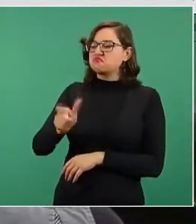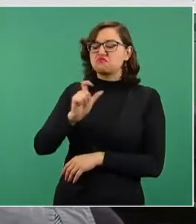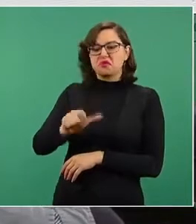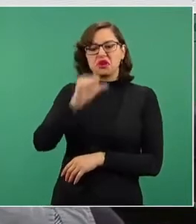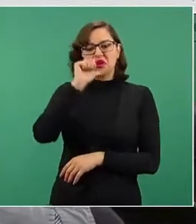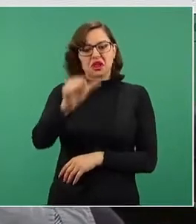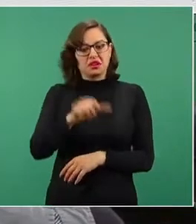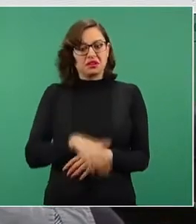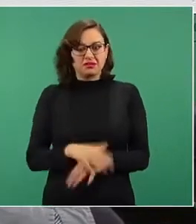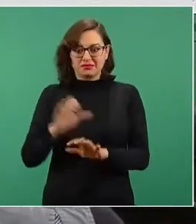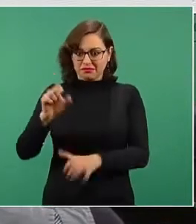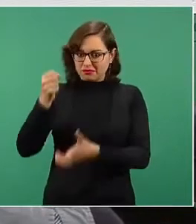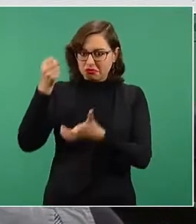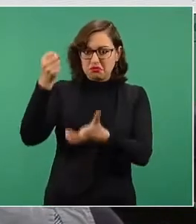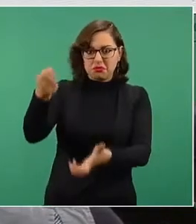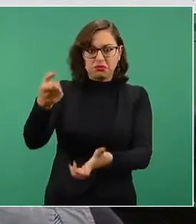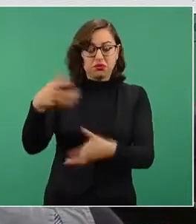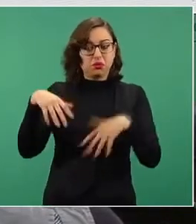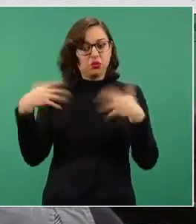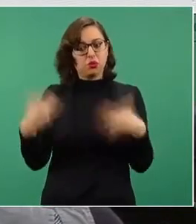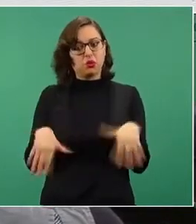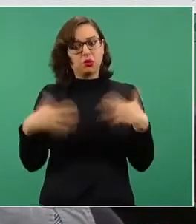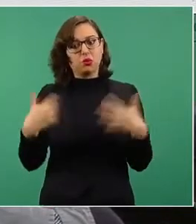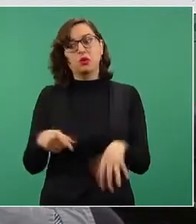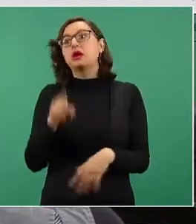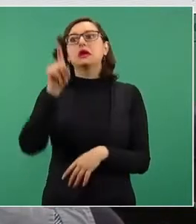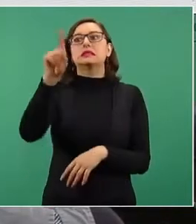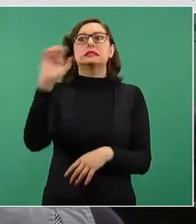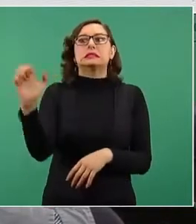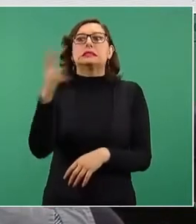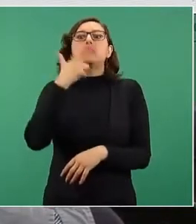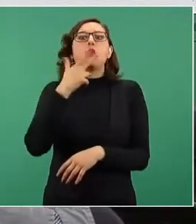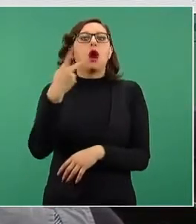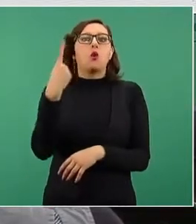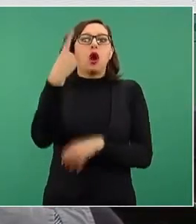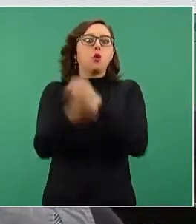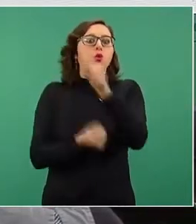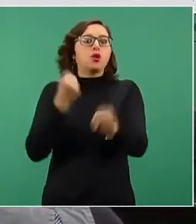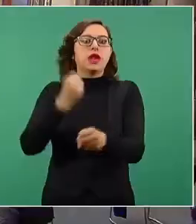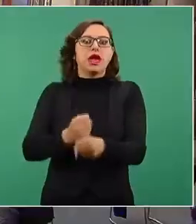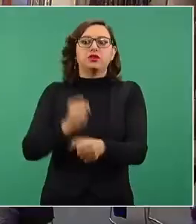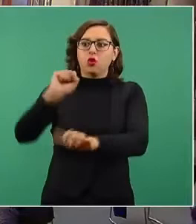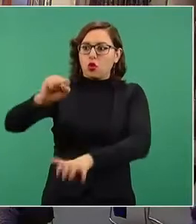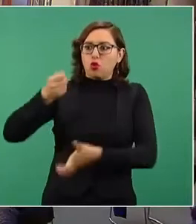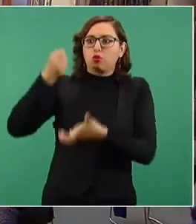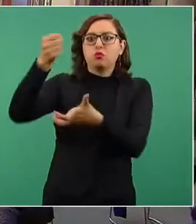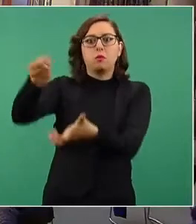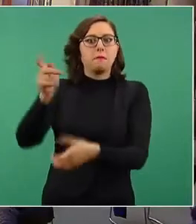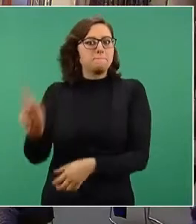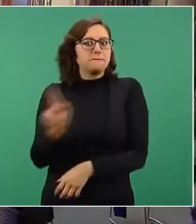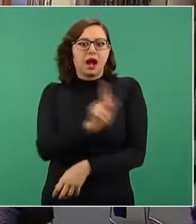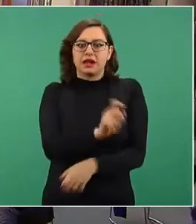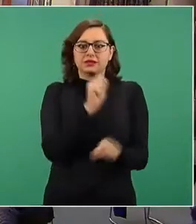¿cuánto es? Pues eso es equivalente a lo que recibe el Estado de Chihuahua en un año, eso es.